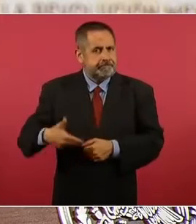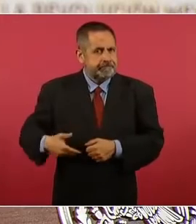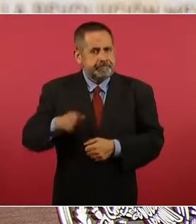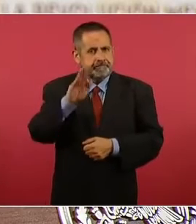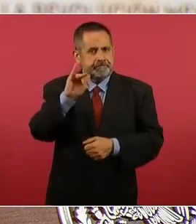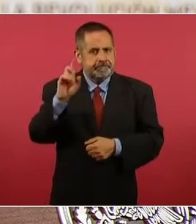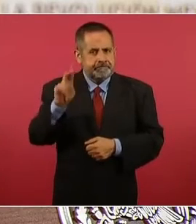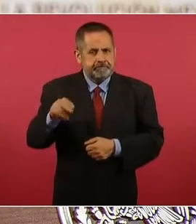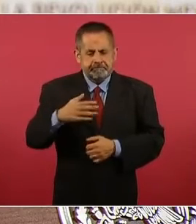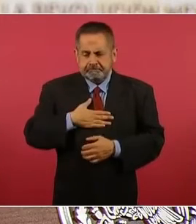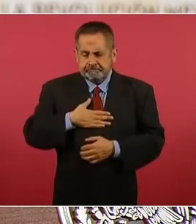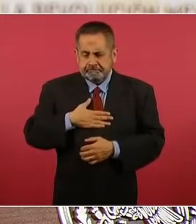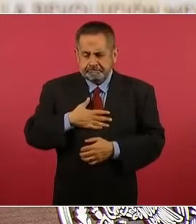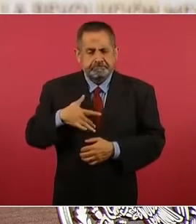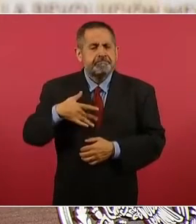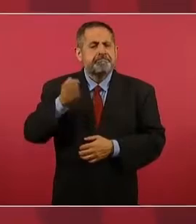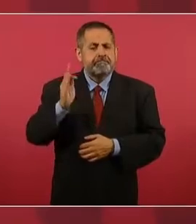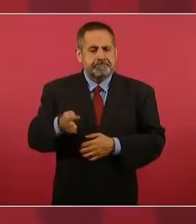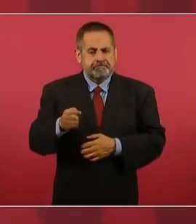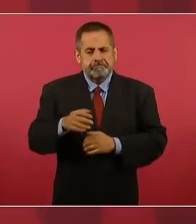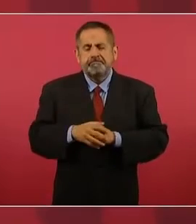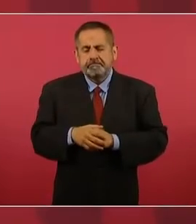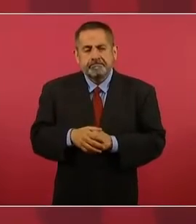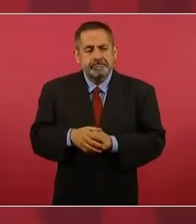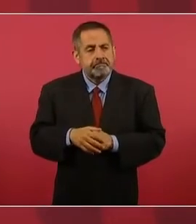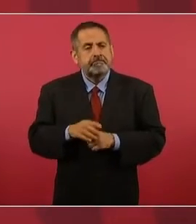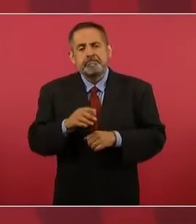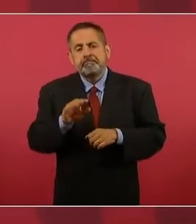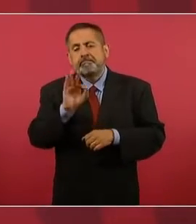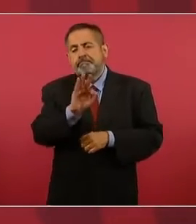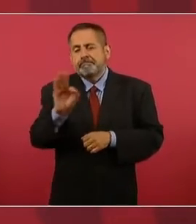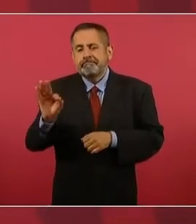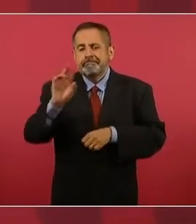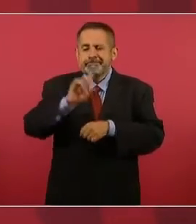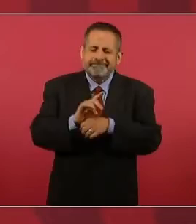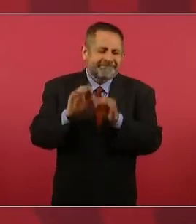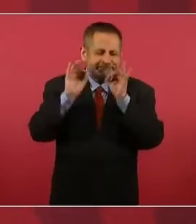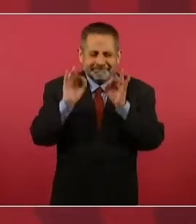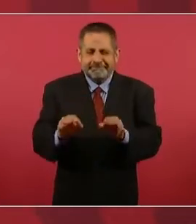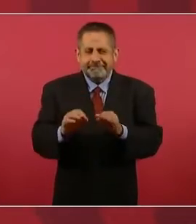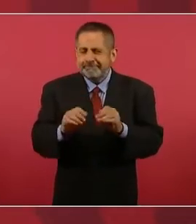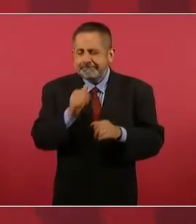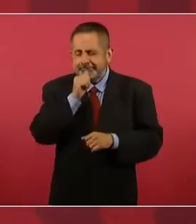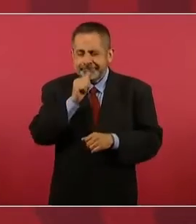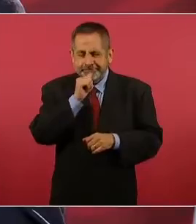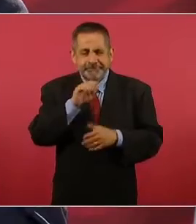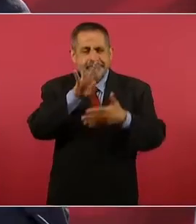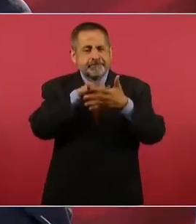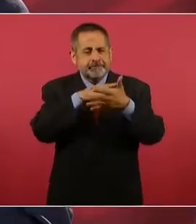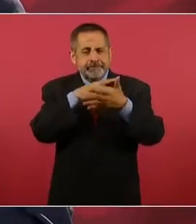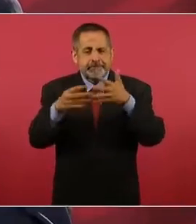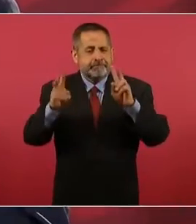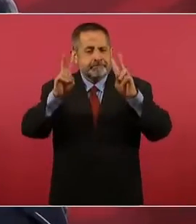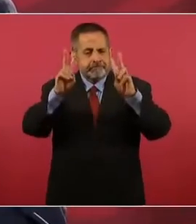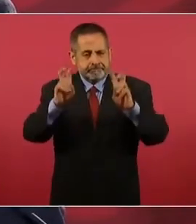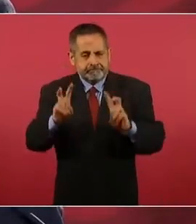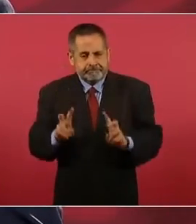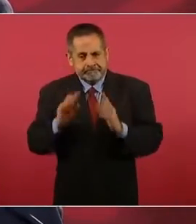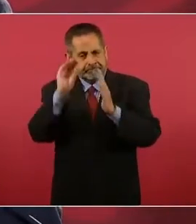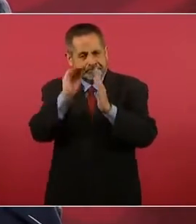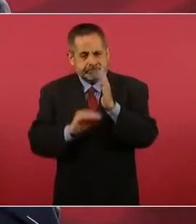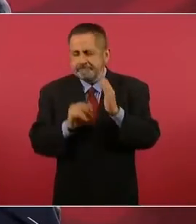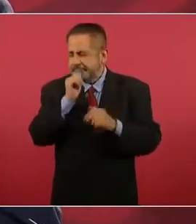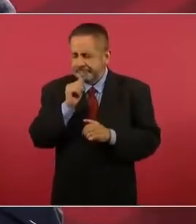Aceptamos, está por definirse la fecha, la agenda. Ya tenemos algunos